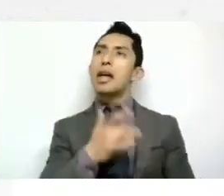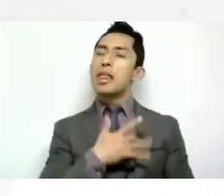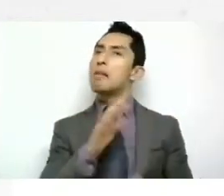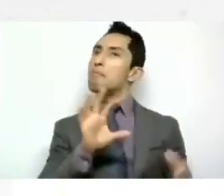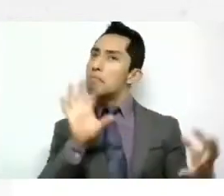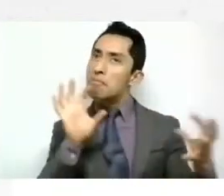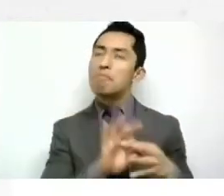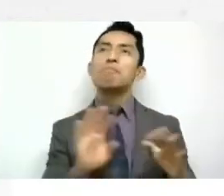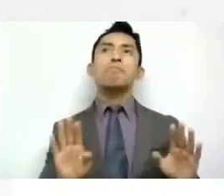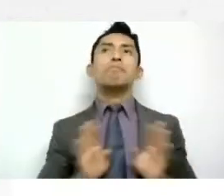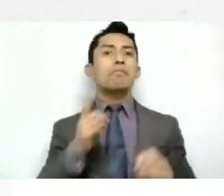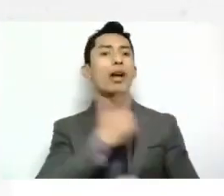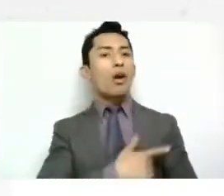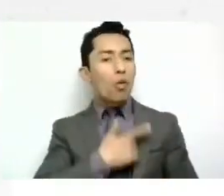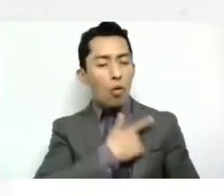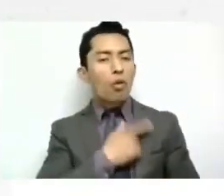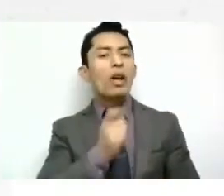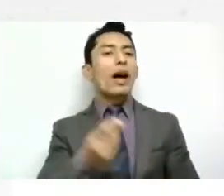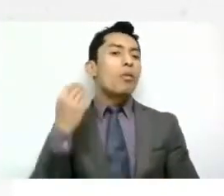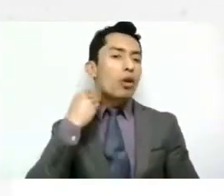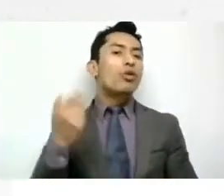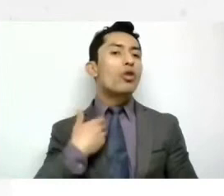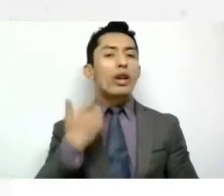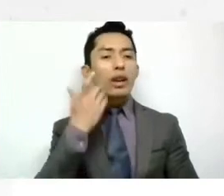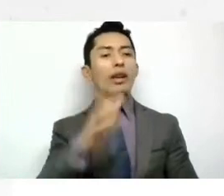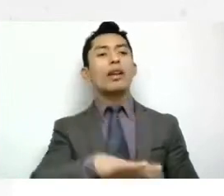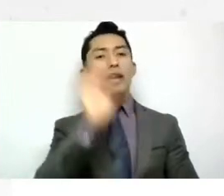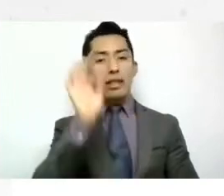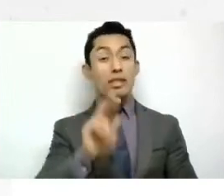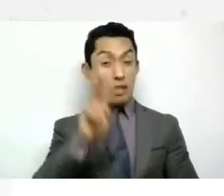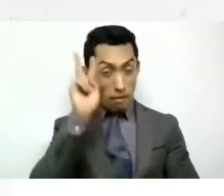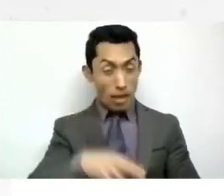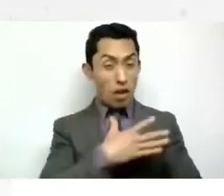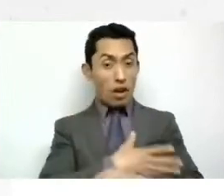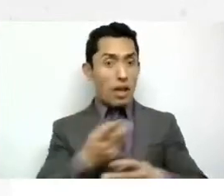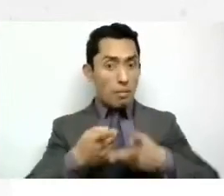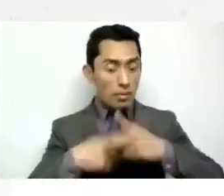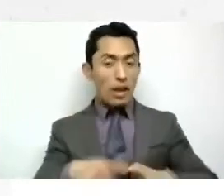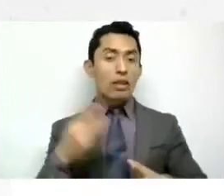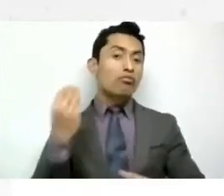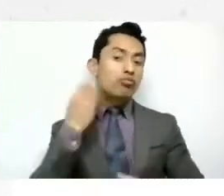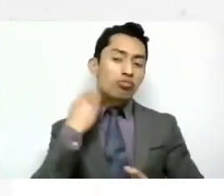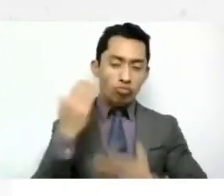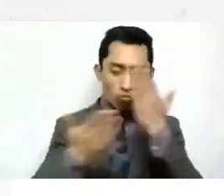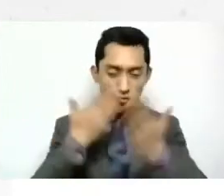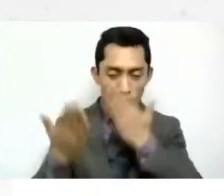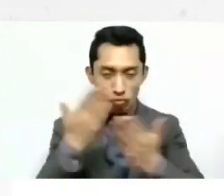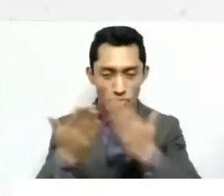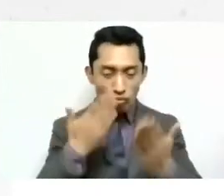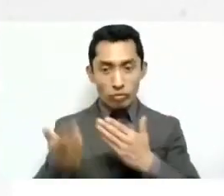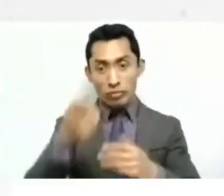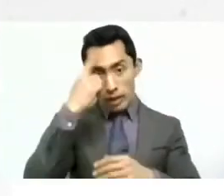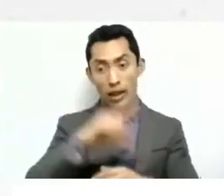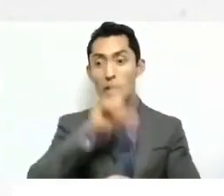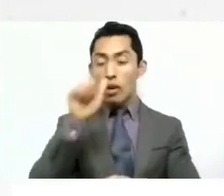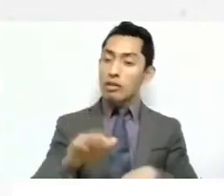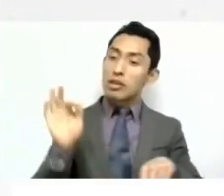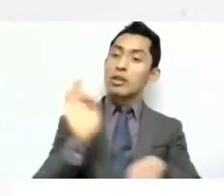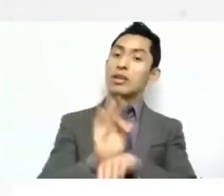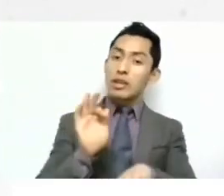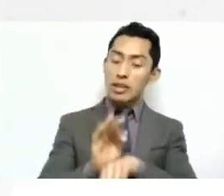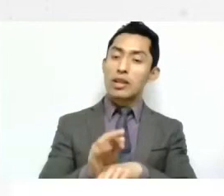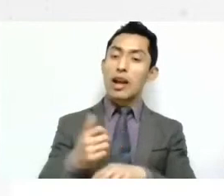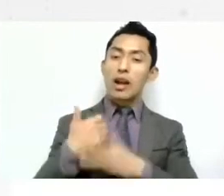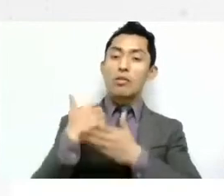acción jurídica, y en verdad empiezan a estudiar el derecho, y lo hacen valer para las personas, o